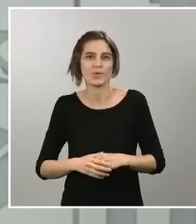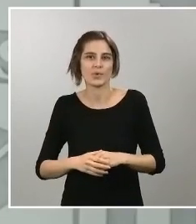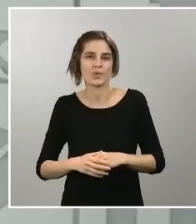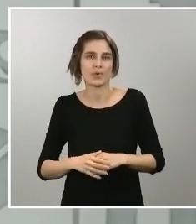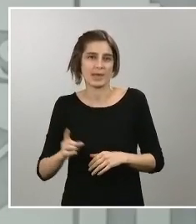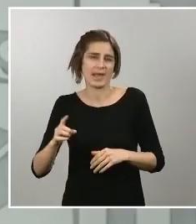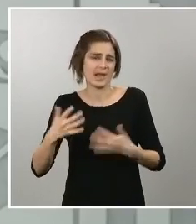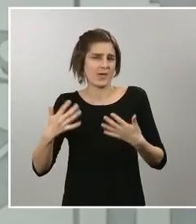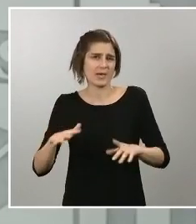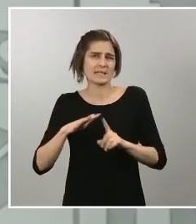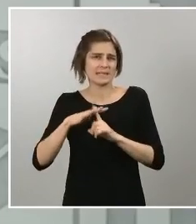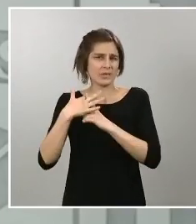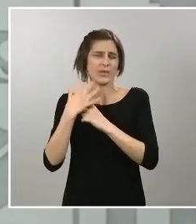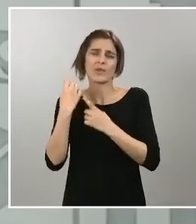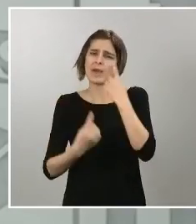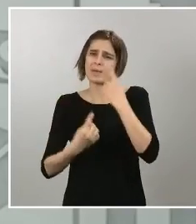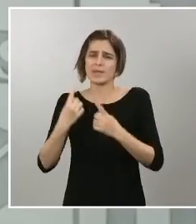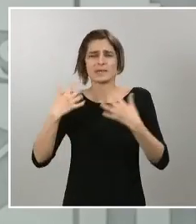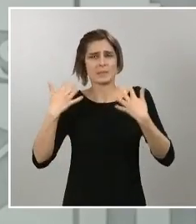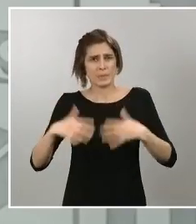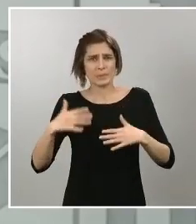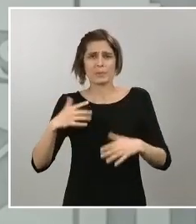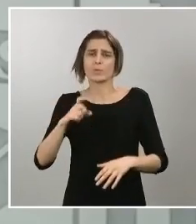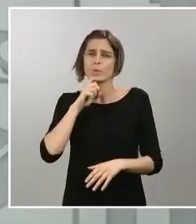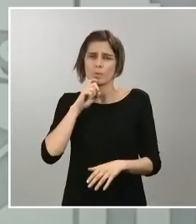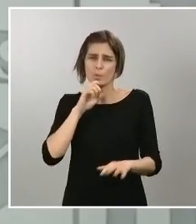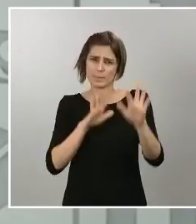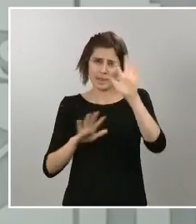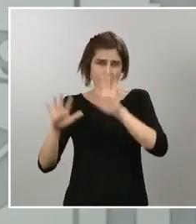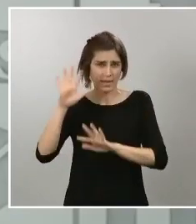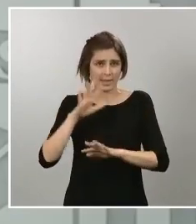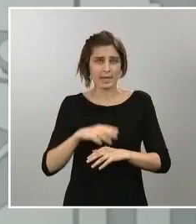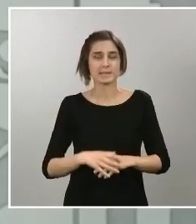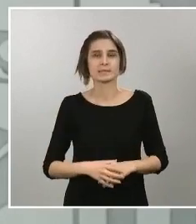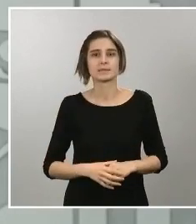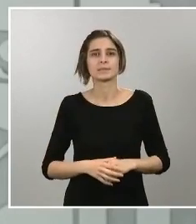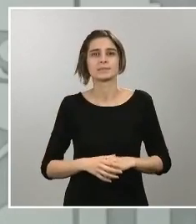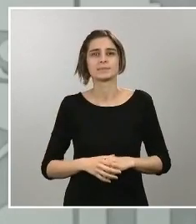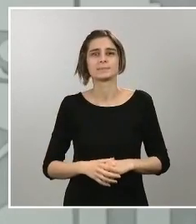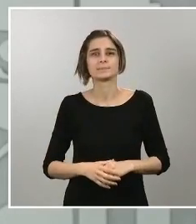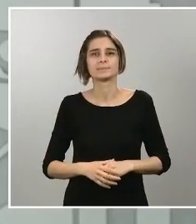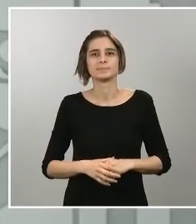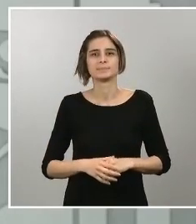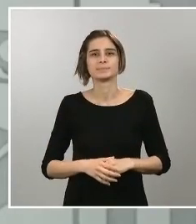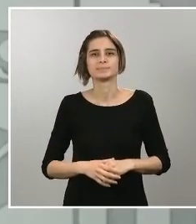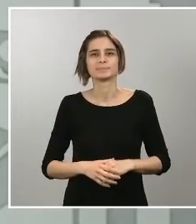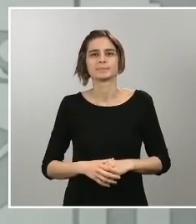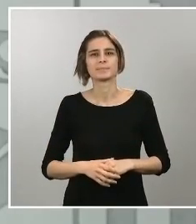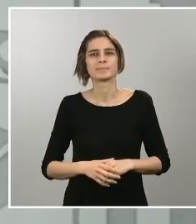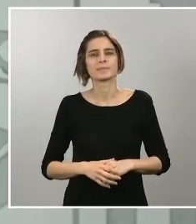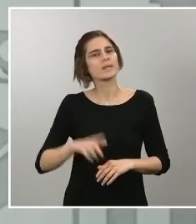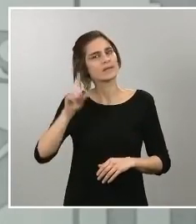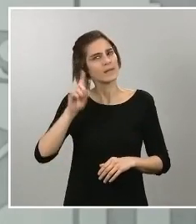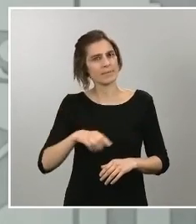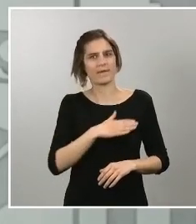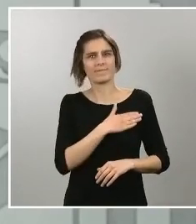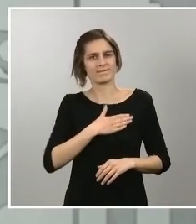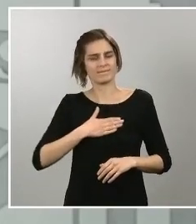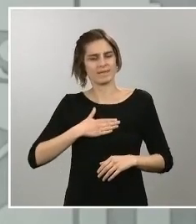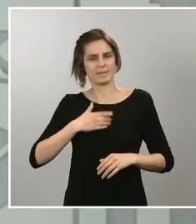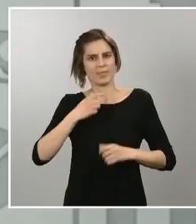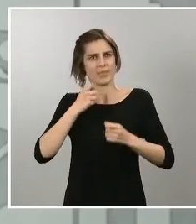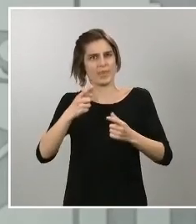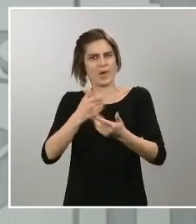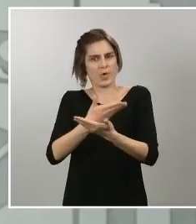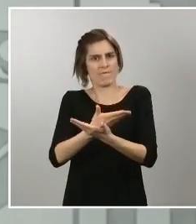veces bastante complicadas. Pero también queremos transmitir confianza en que la ciencia, los investigadores del